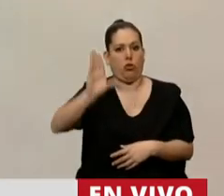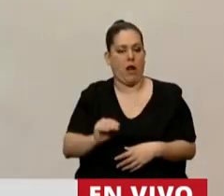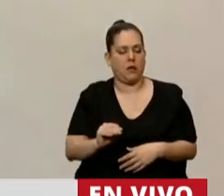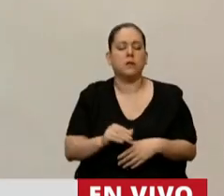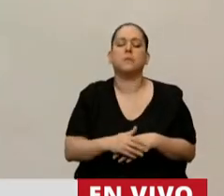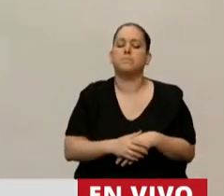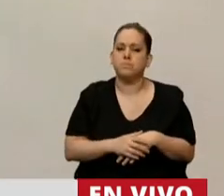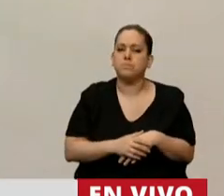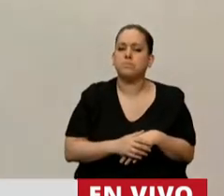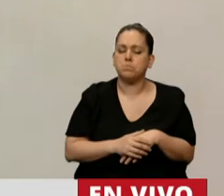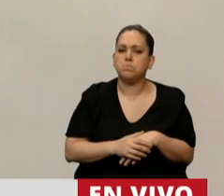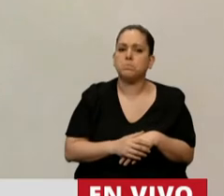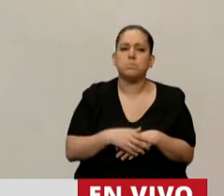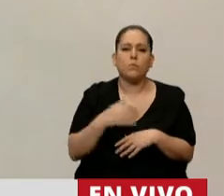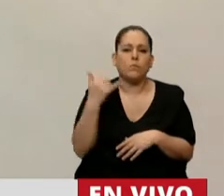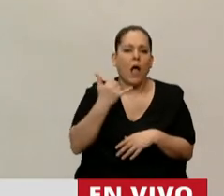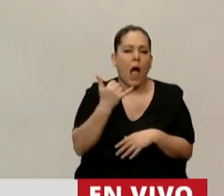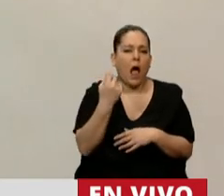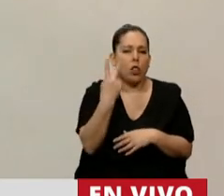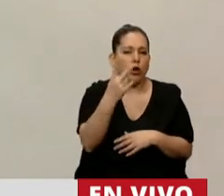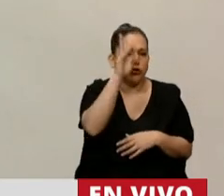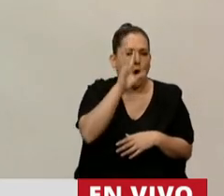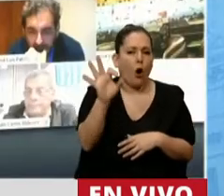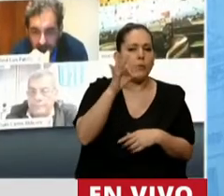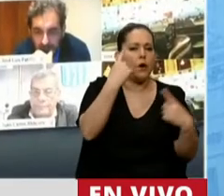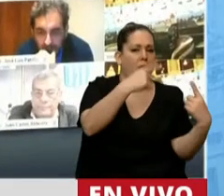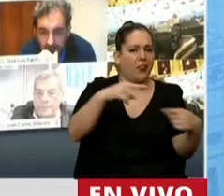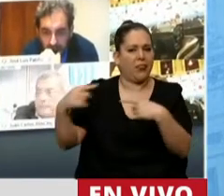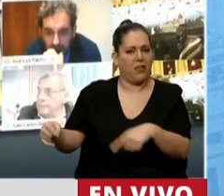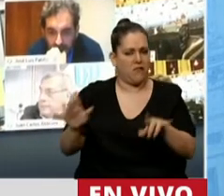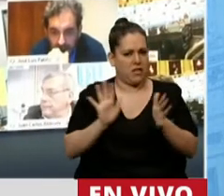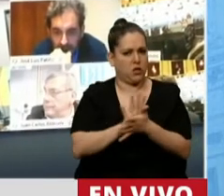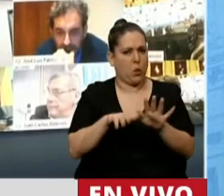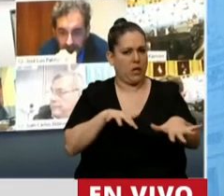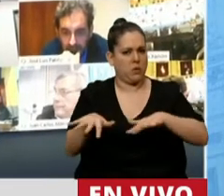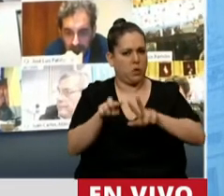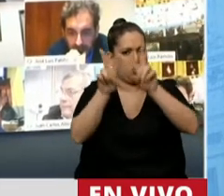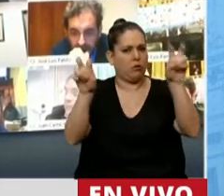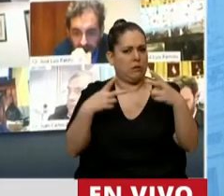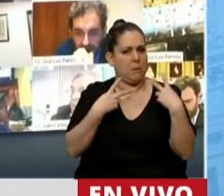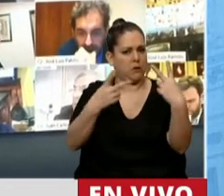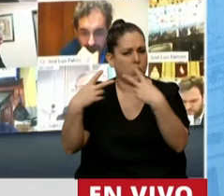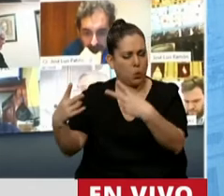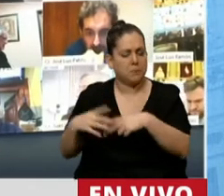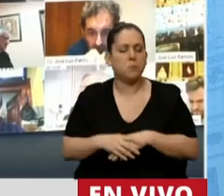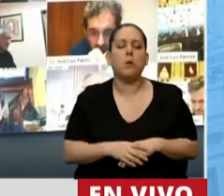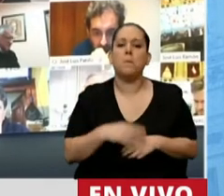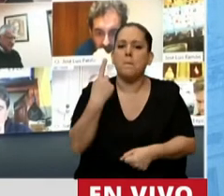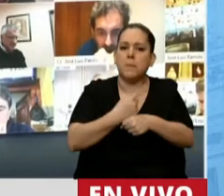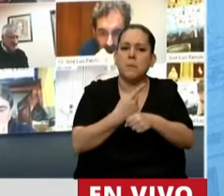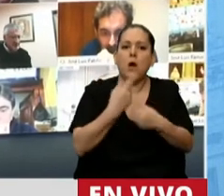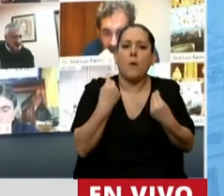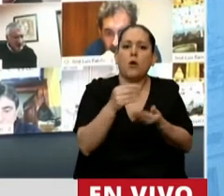qué? Se han planteado dos miradas diferentes de la situación. Una es cómo abordar la crisis